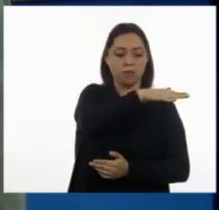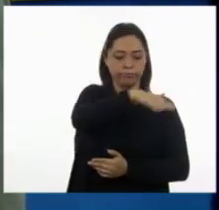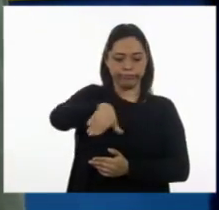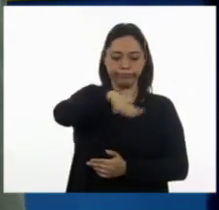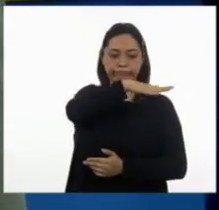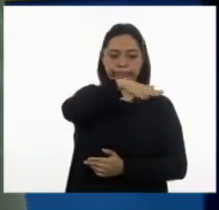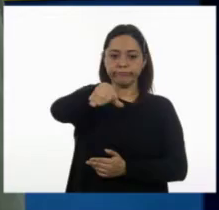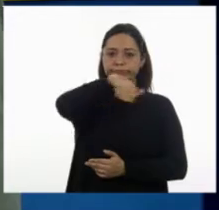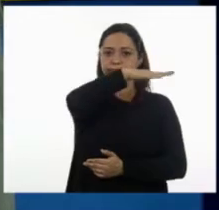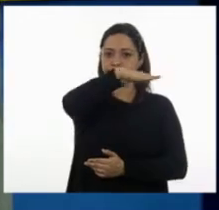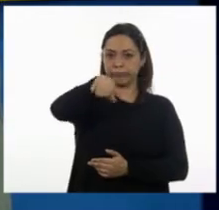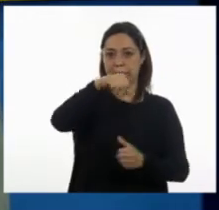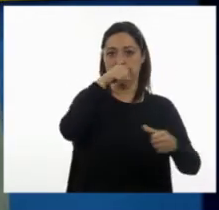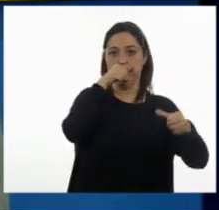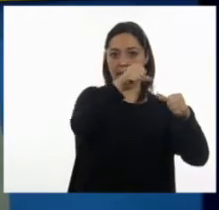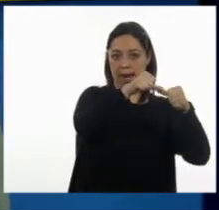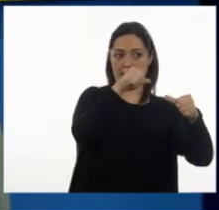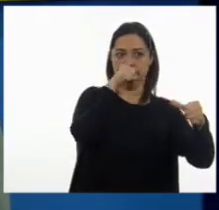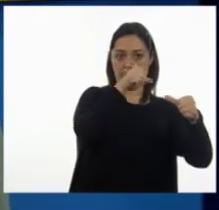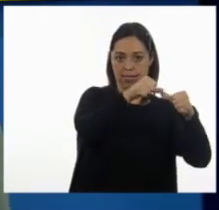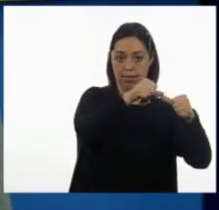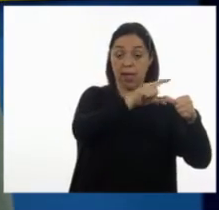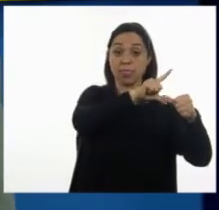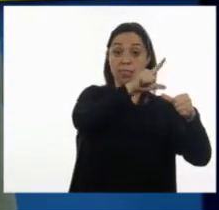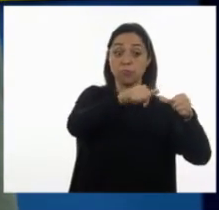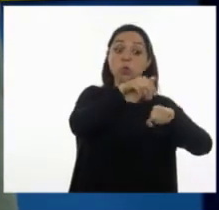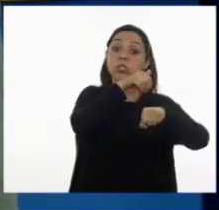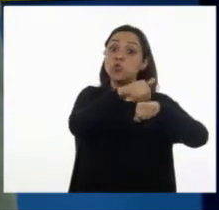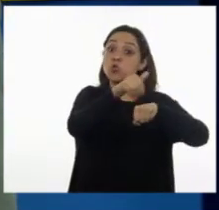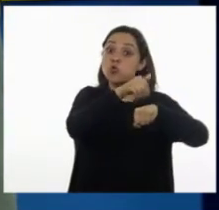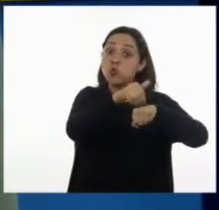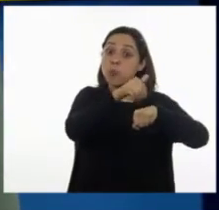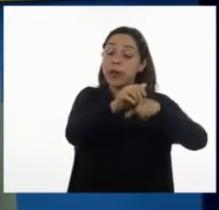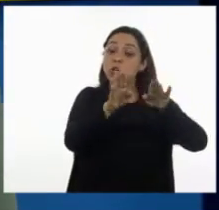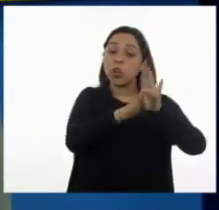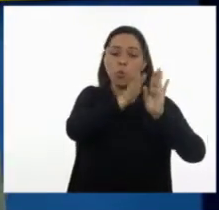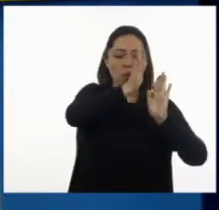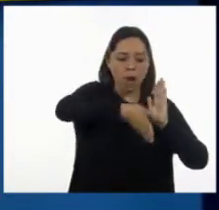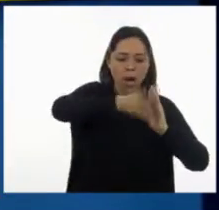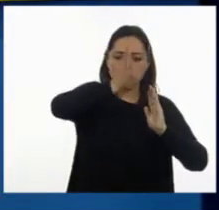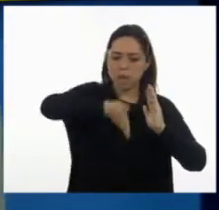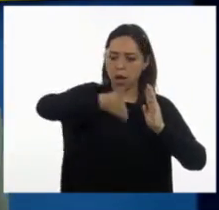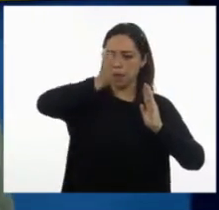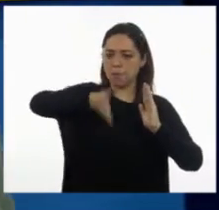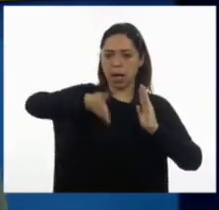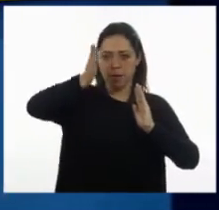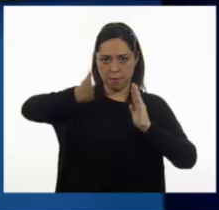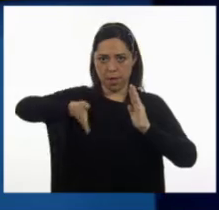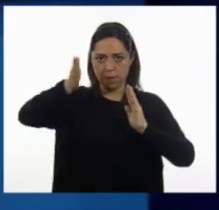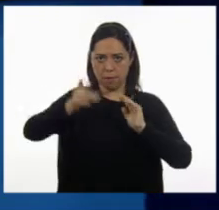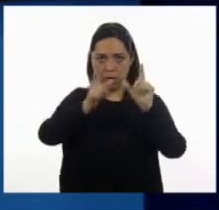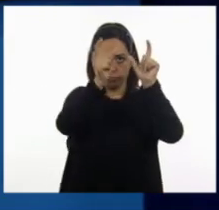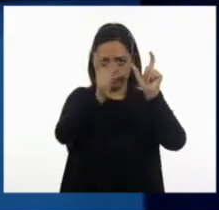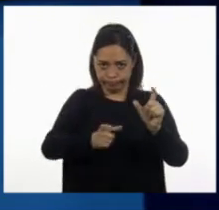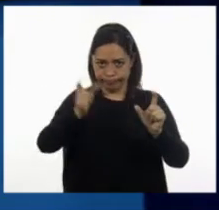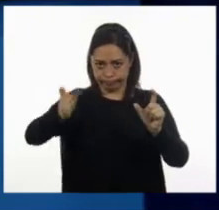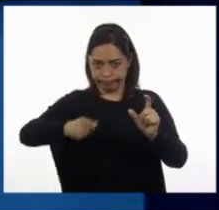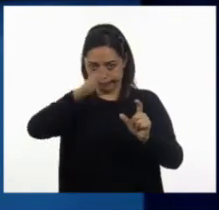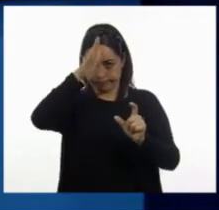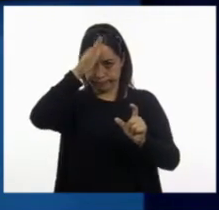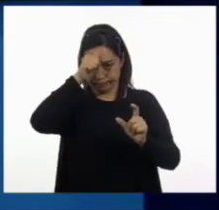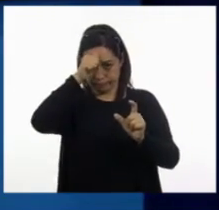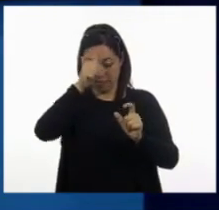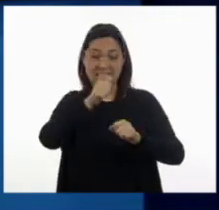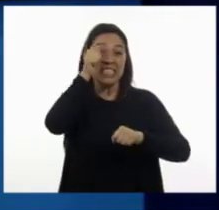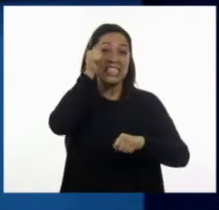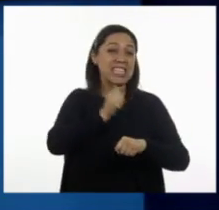y que los números corresponden a las columnas y en los datos que nos dan primero